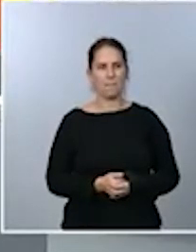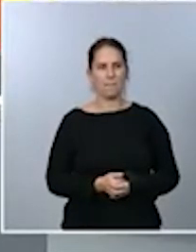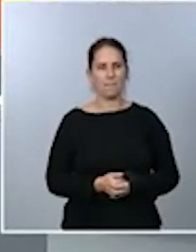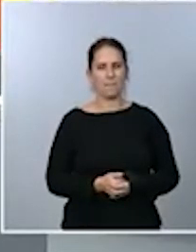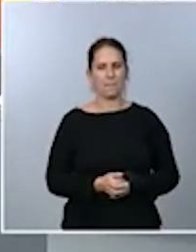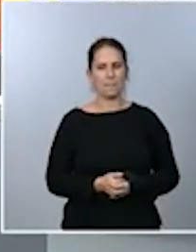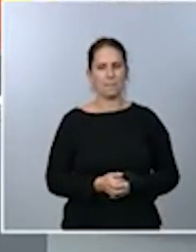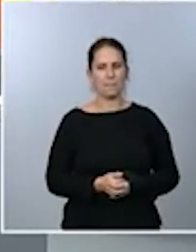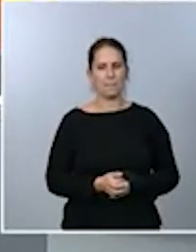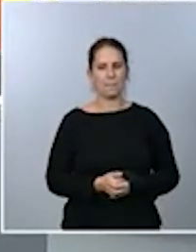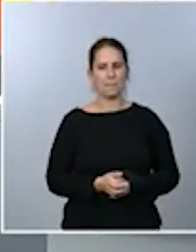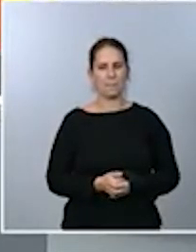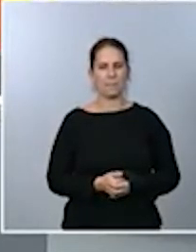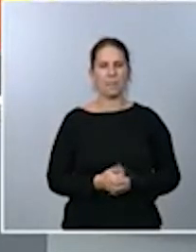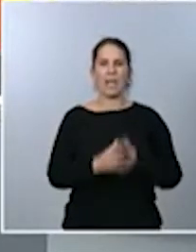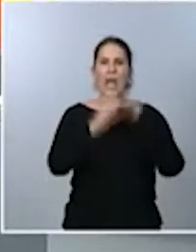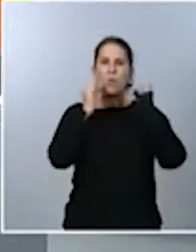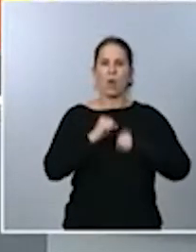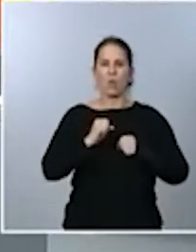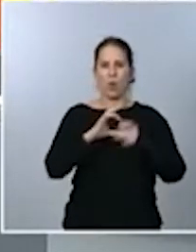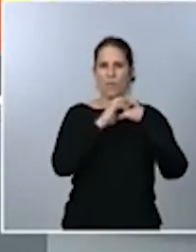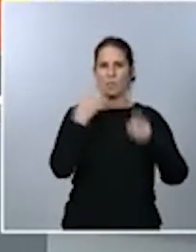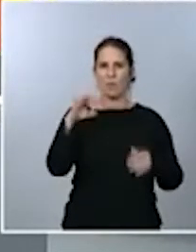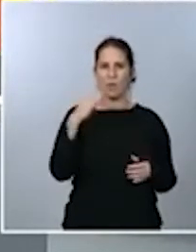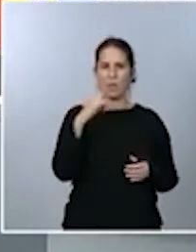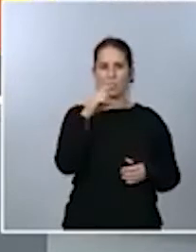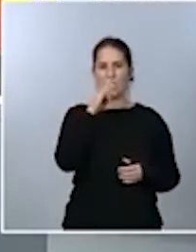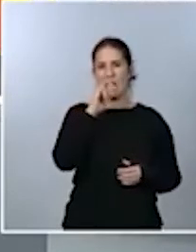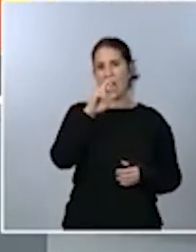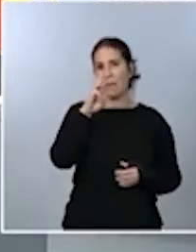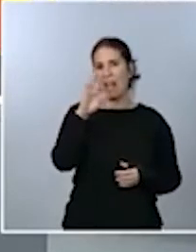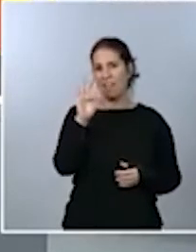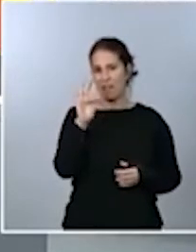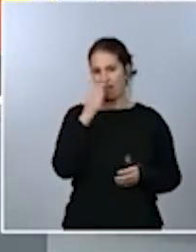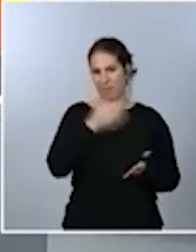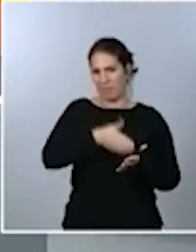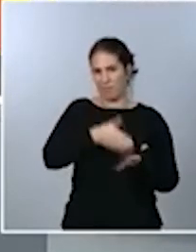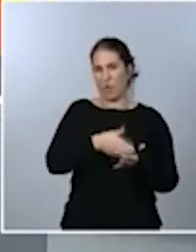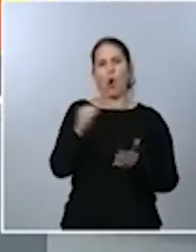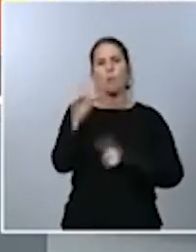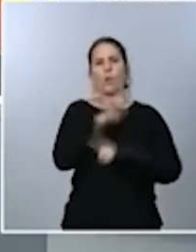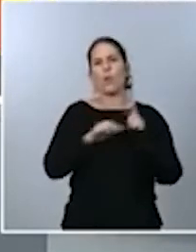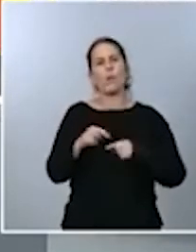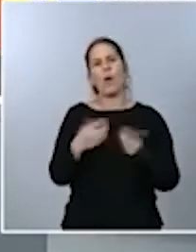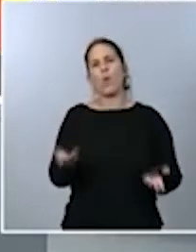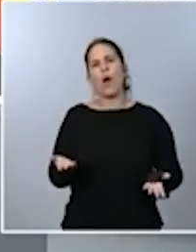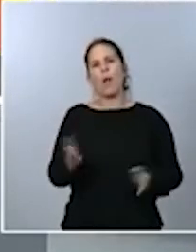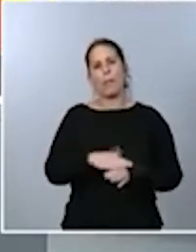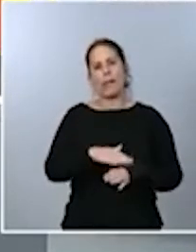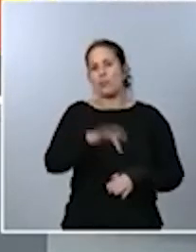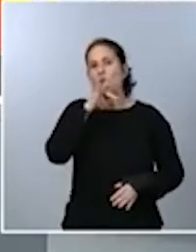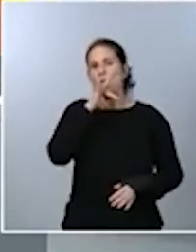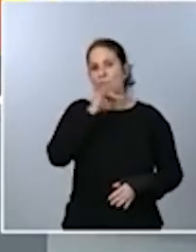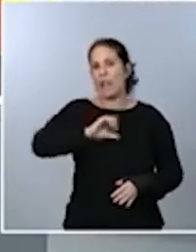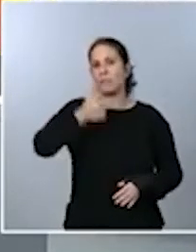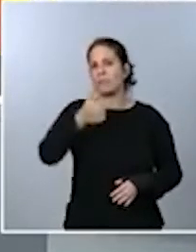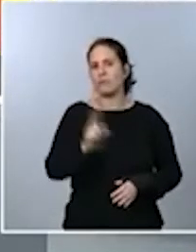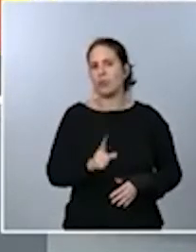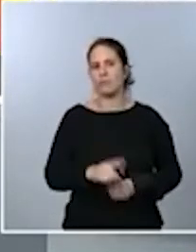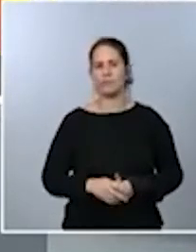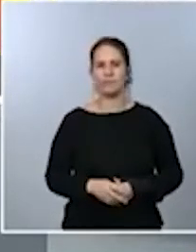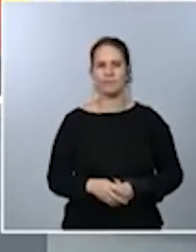Podemos. ¿Es el IRPF el verdadero escollo o dónde está el problema para que nos haga adelante todavía el proyecto? Gracias. Gracias.